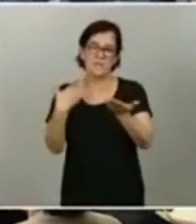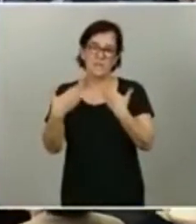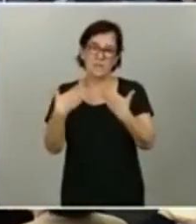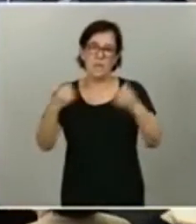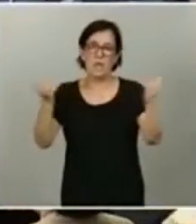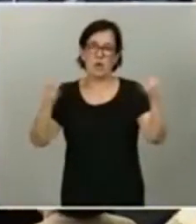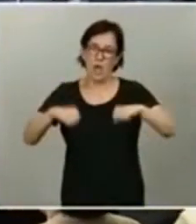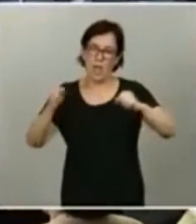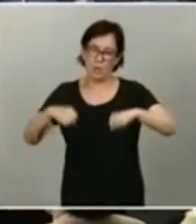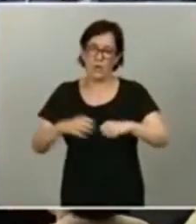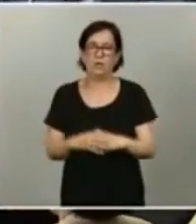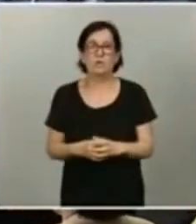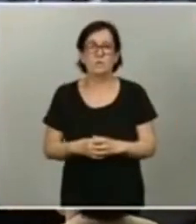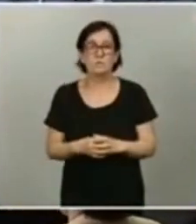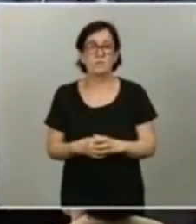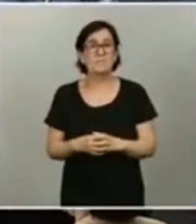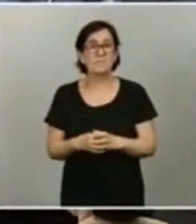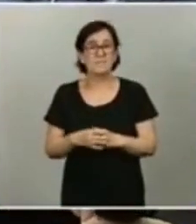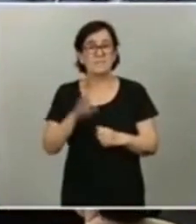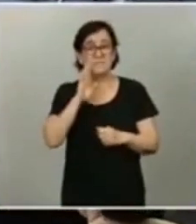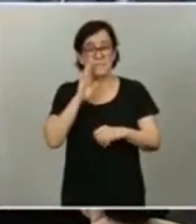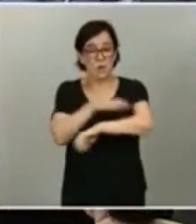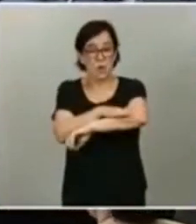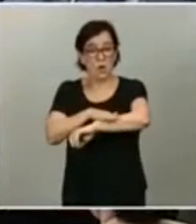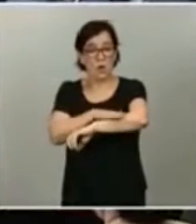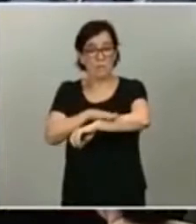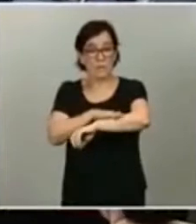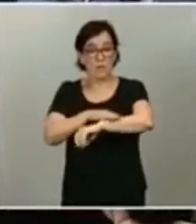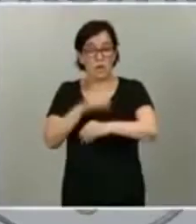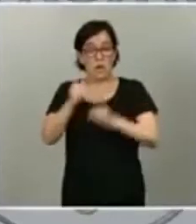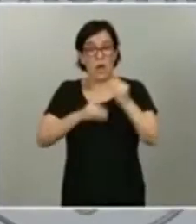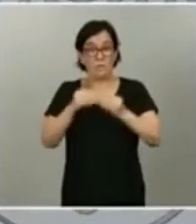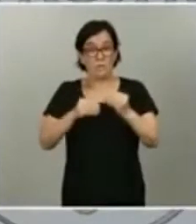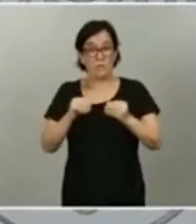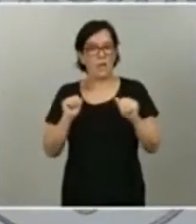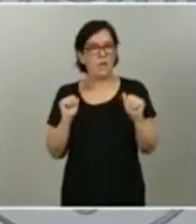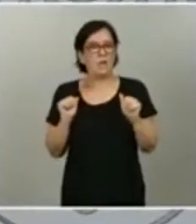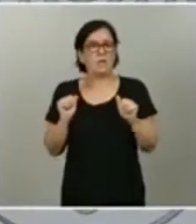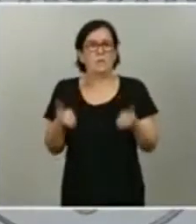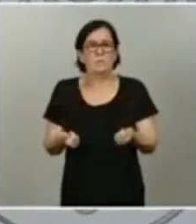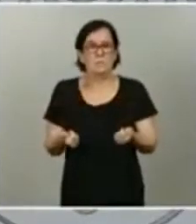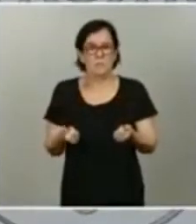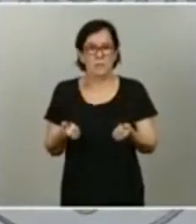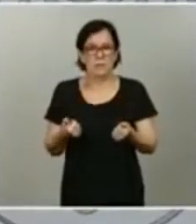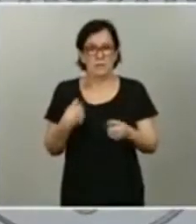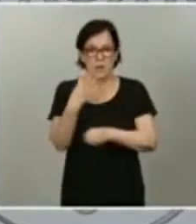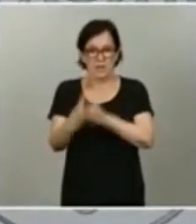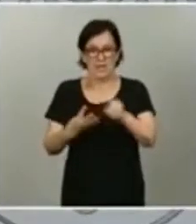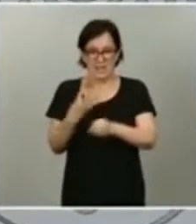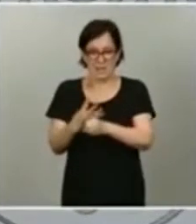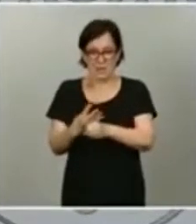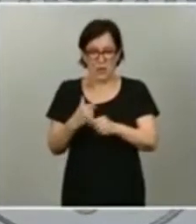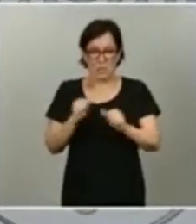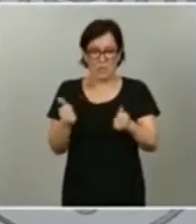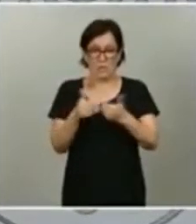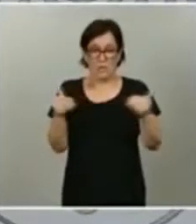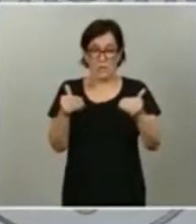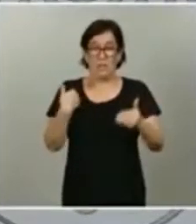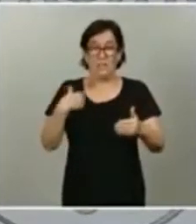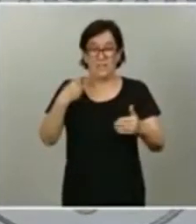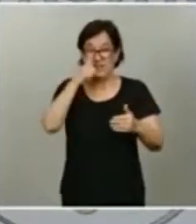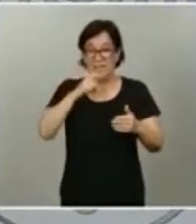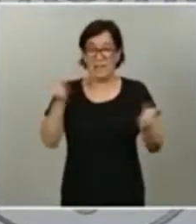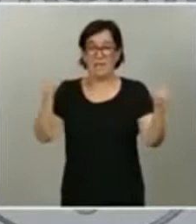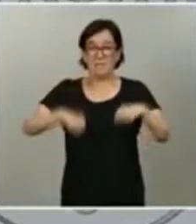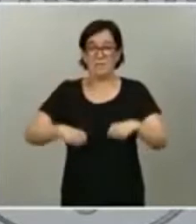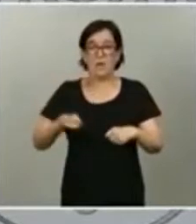Y es lo que este Gobierno lleva practicando desde el principio de la legislatura. Recuerdan que ya, cuando aprobamos el salario